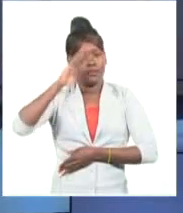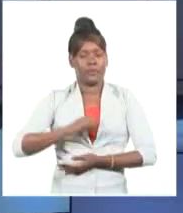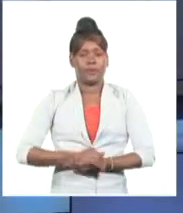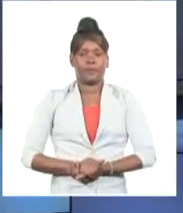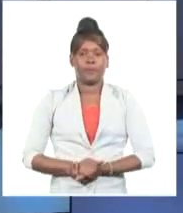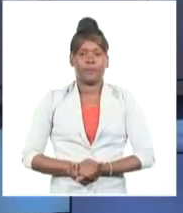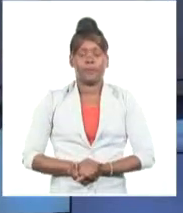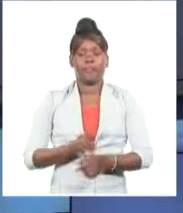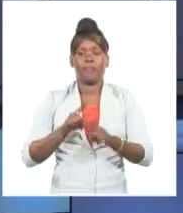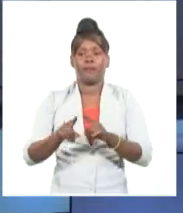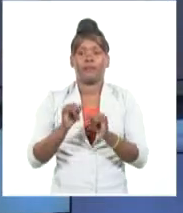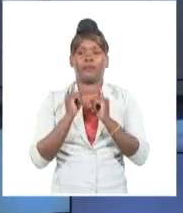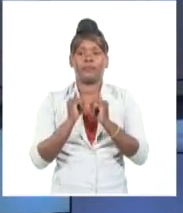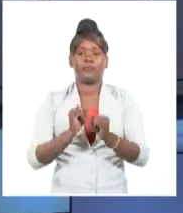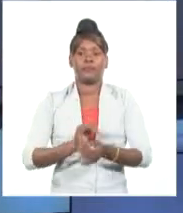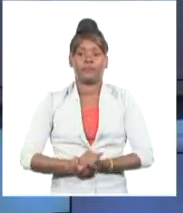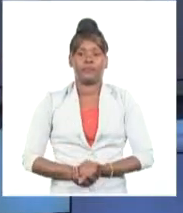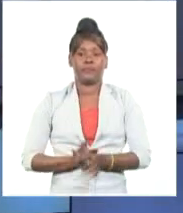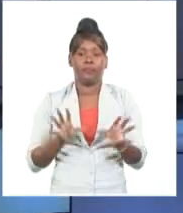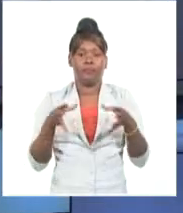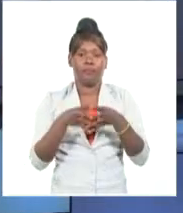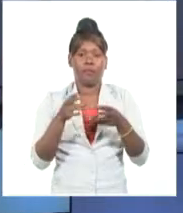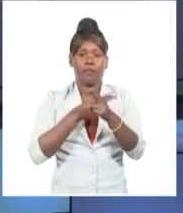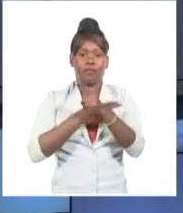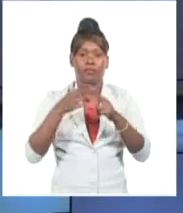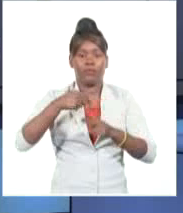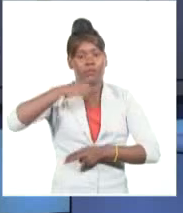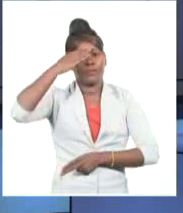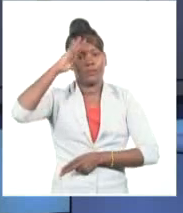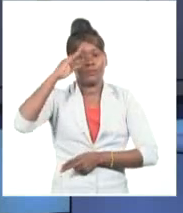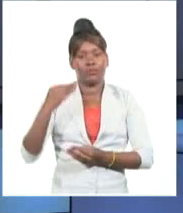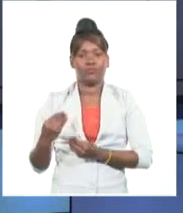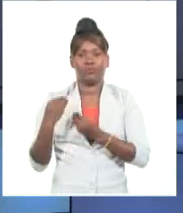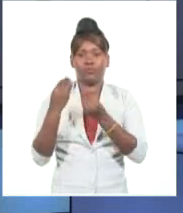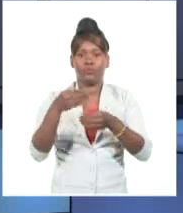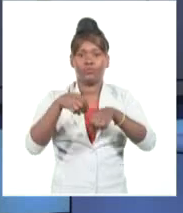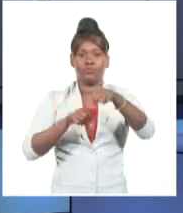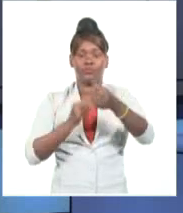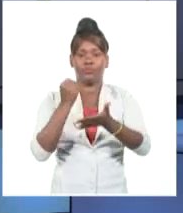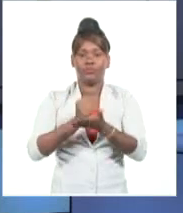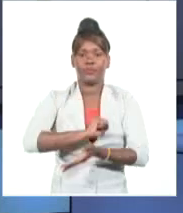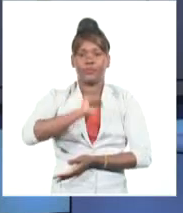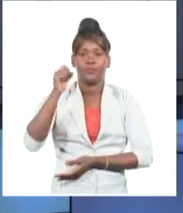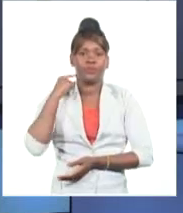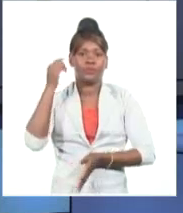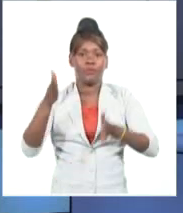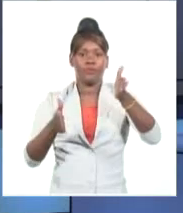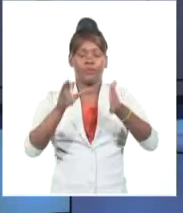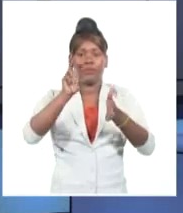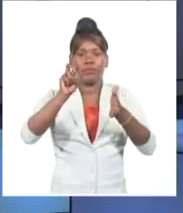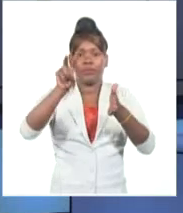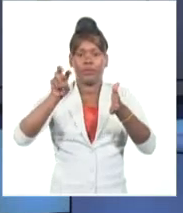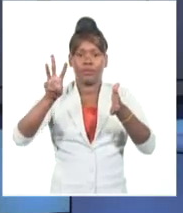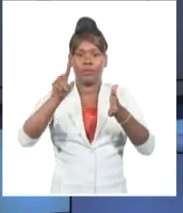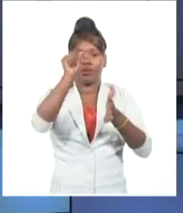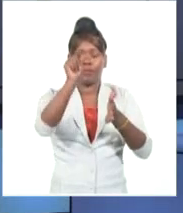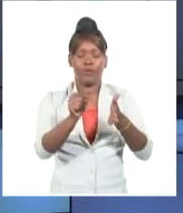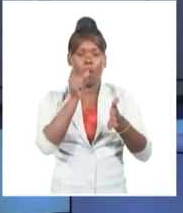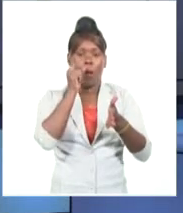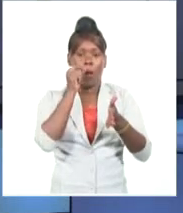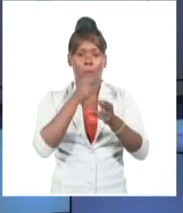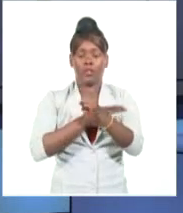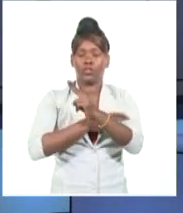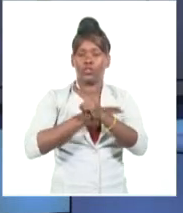Y termino informándoles que la Unión de Historiadores de Cuba otorgó su Premio Nacional 2023 al doctor en Ciencias Históricas, Rodolfo